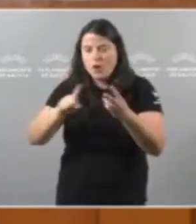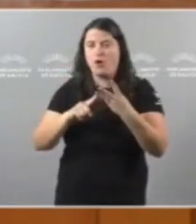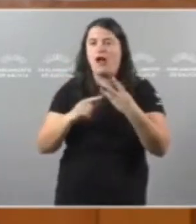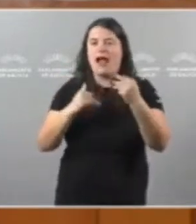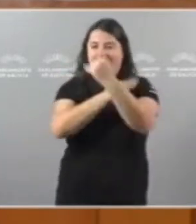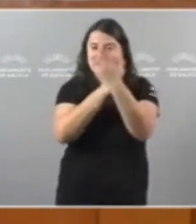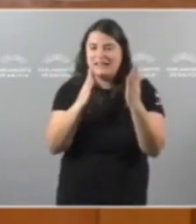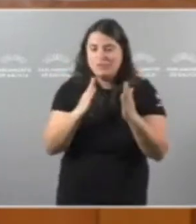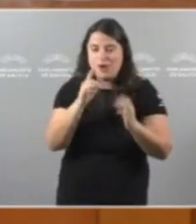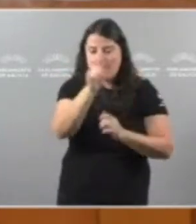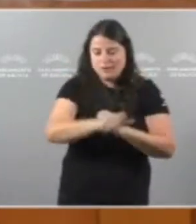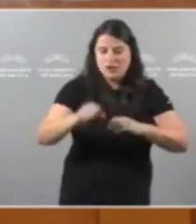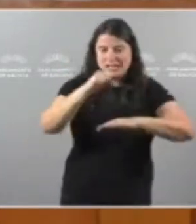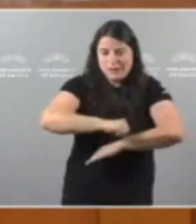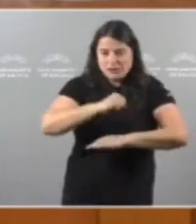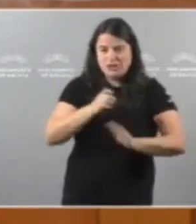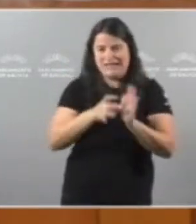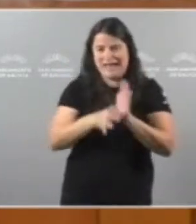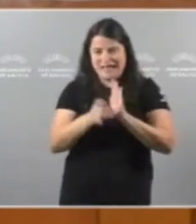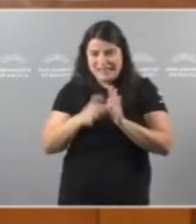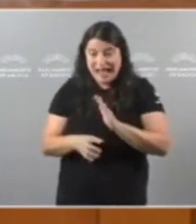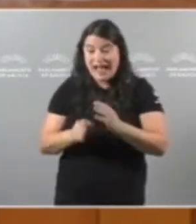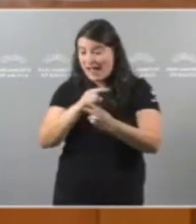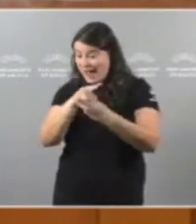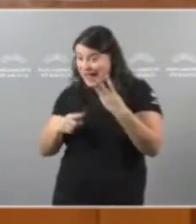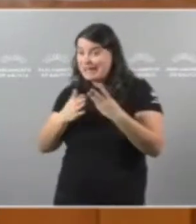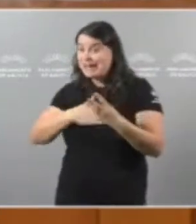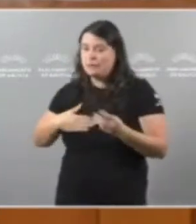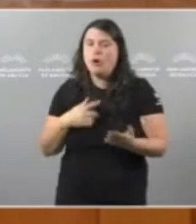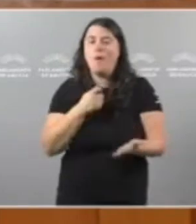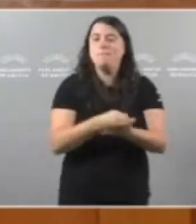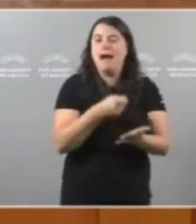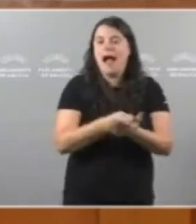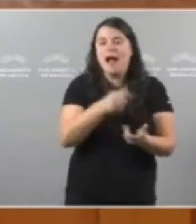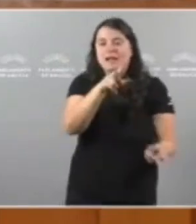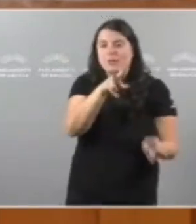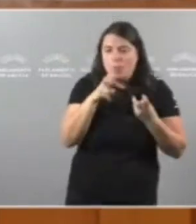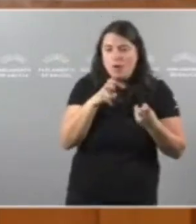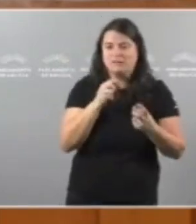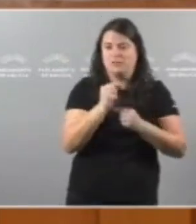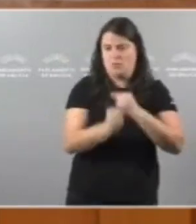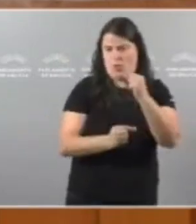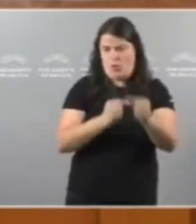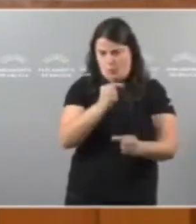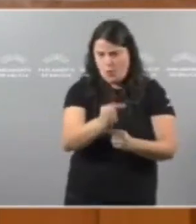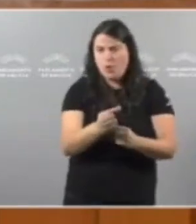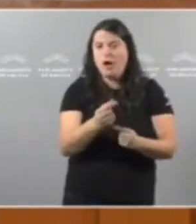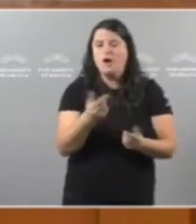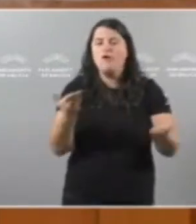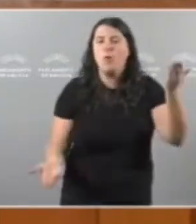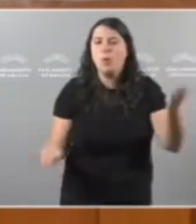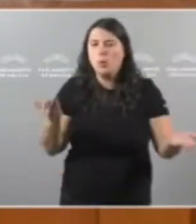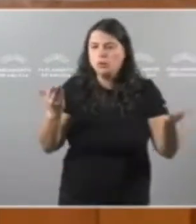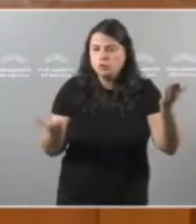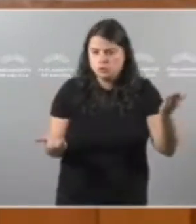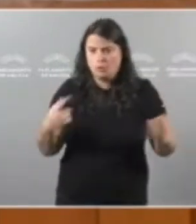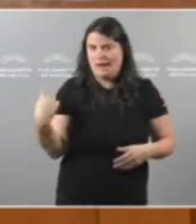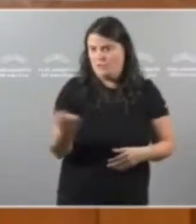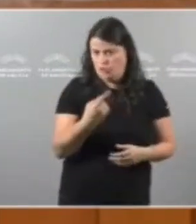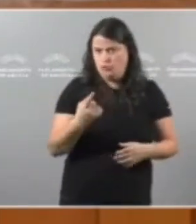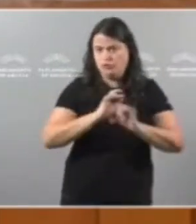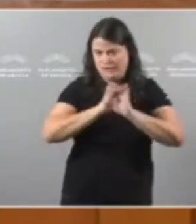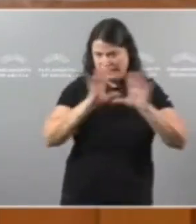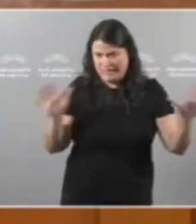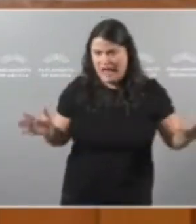ás persoas maiores de calidade Temos que pagar impostos dunha forma progresiva Dunha forma xusta Por suposto,